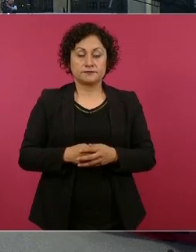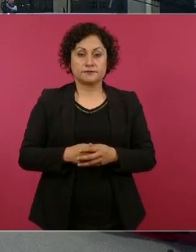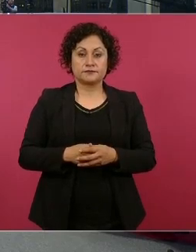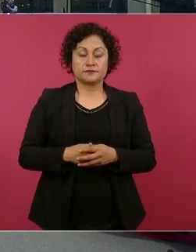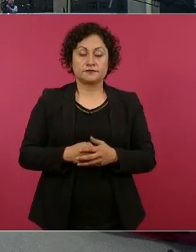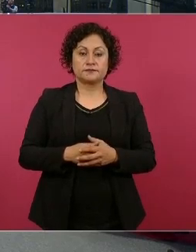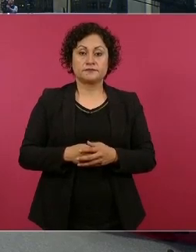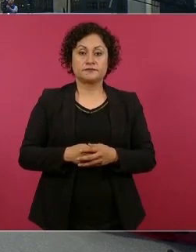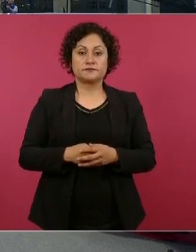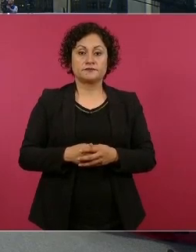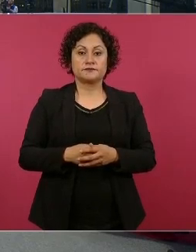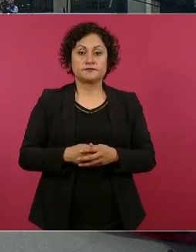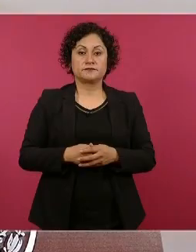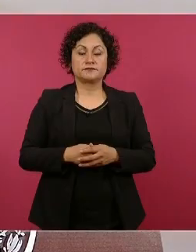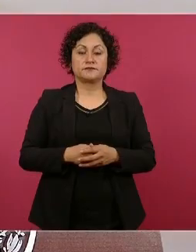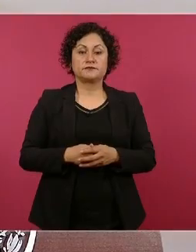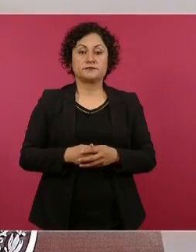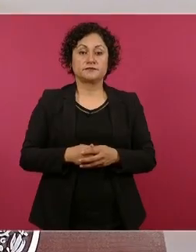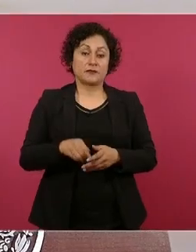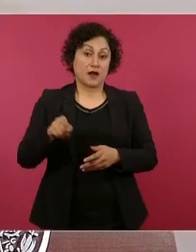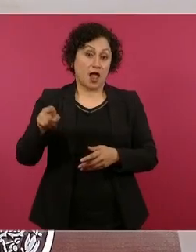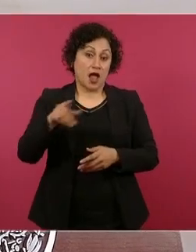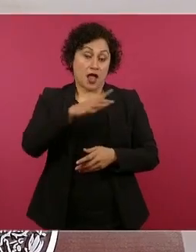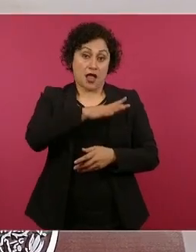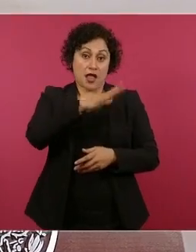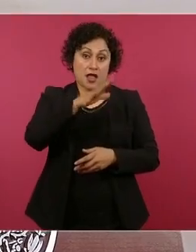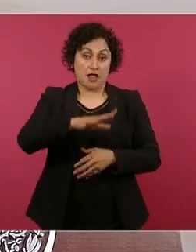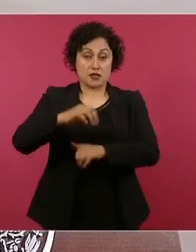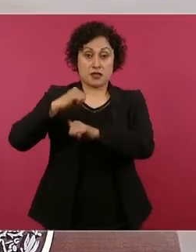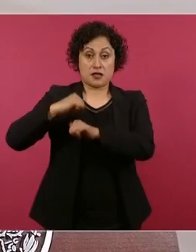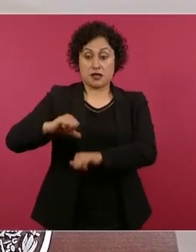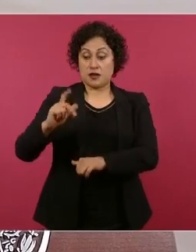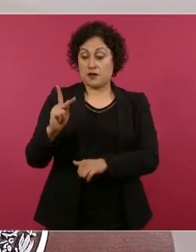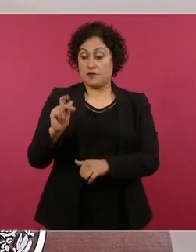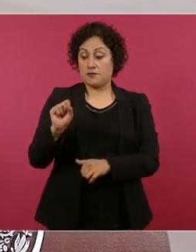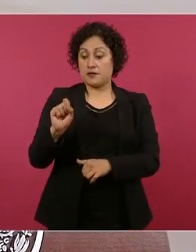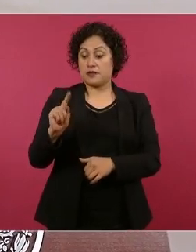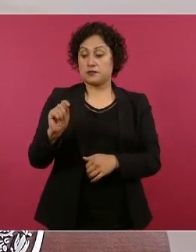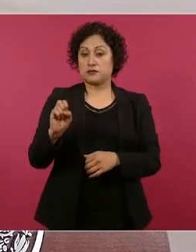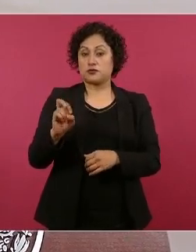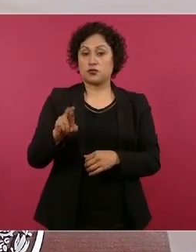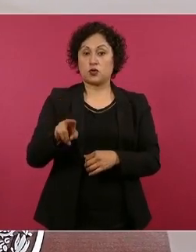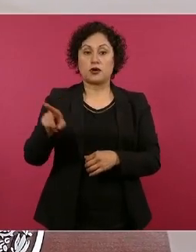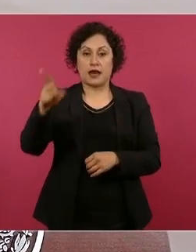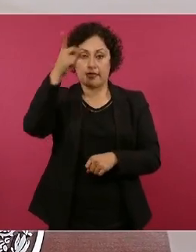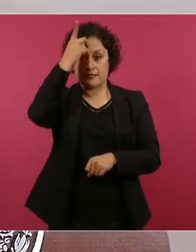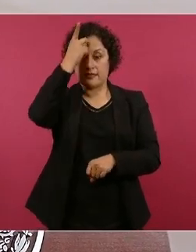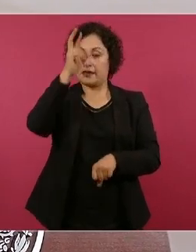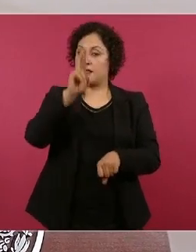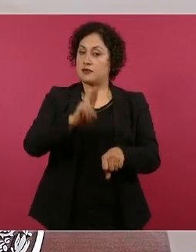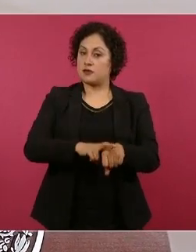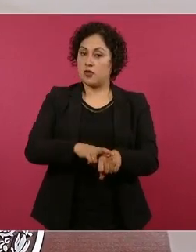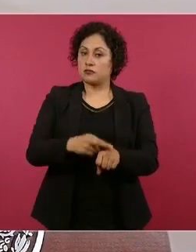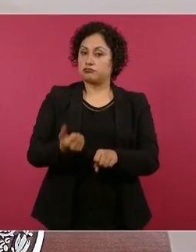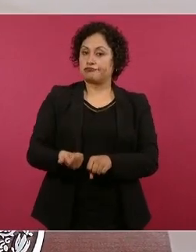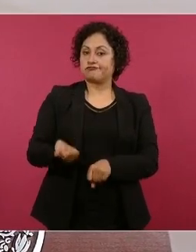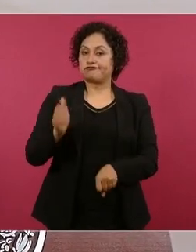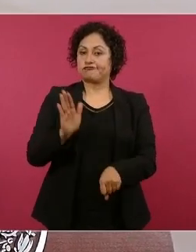Pastor, que es el director, es muy buen administrador,